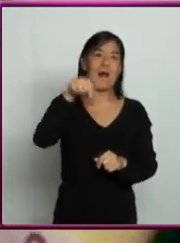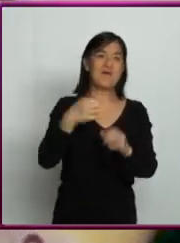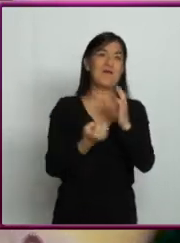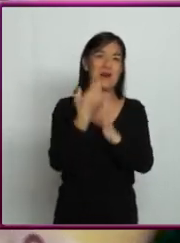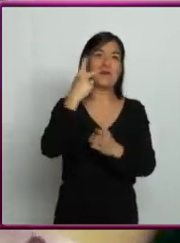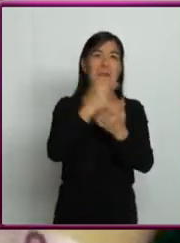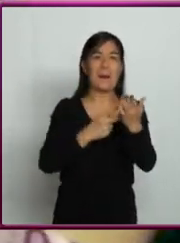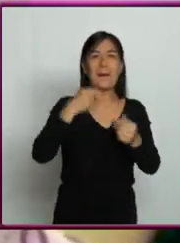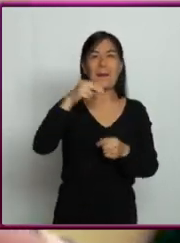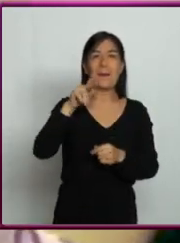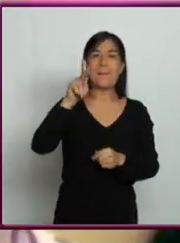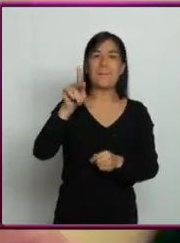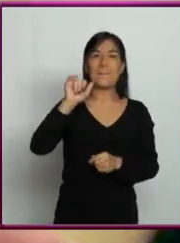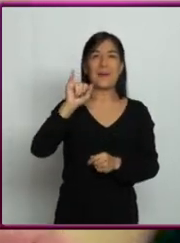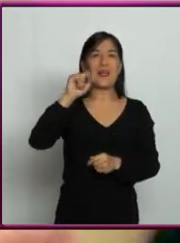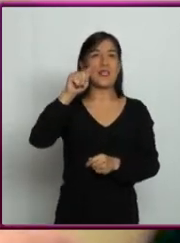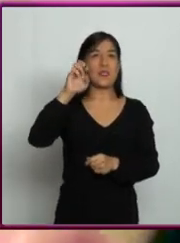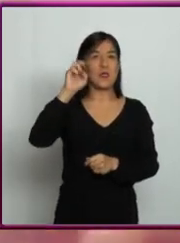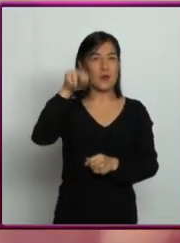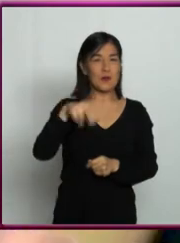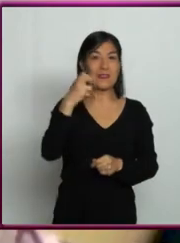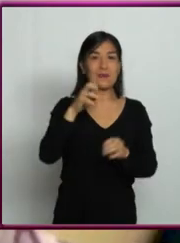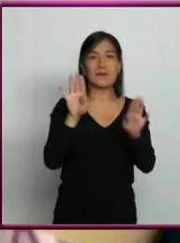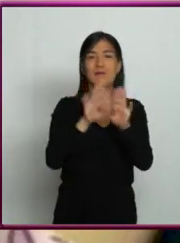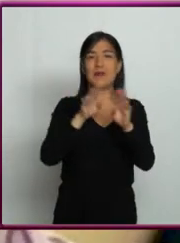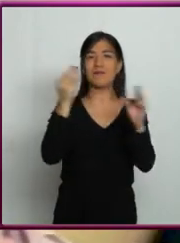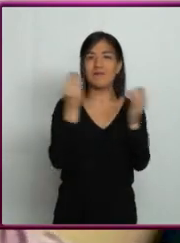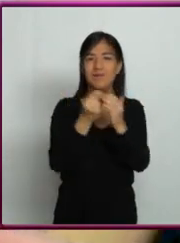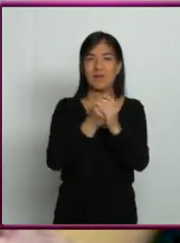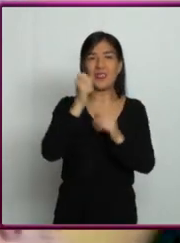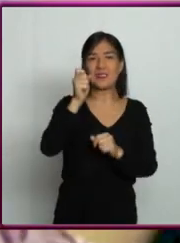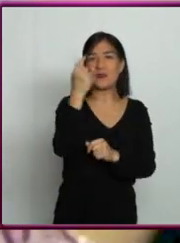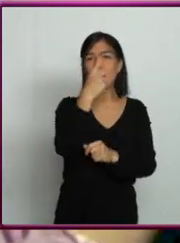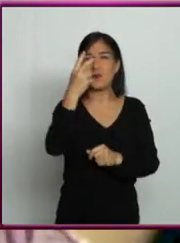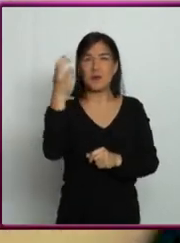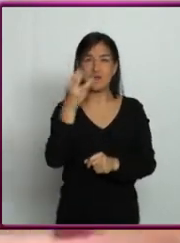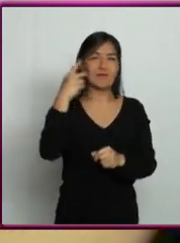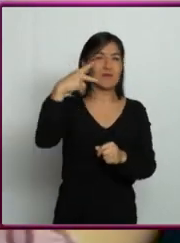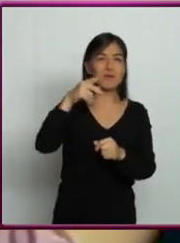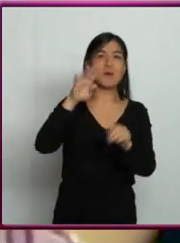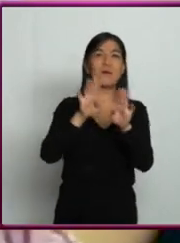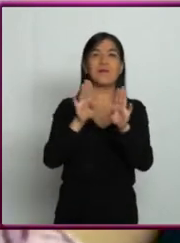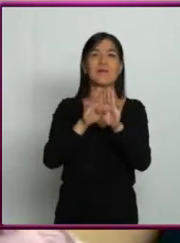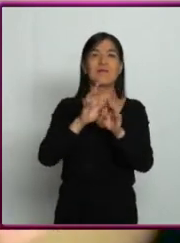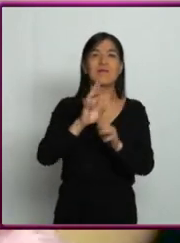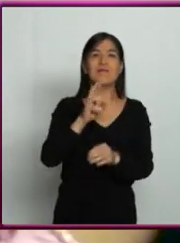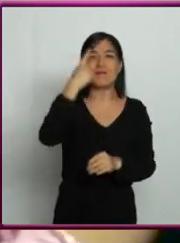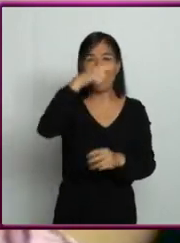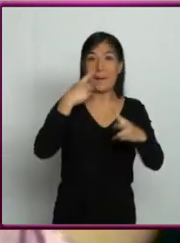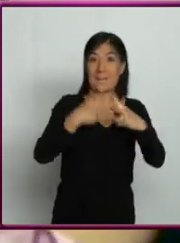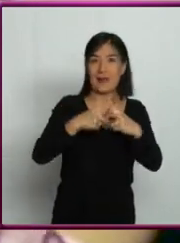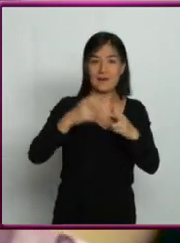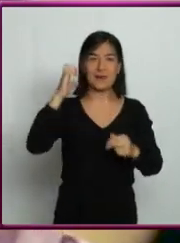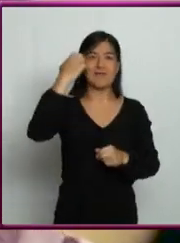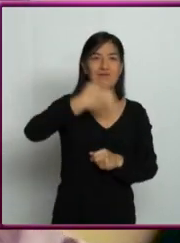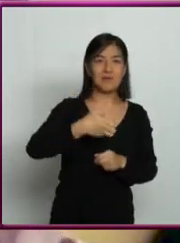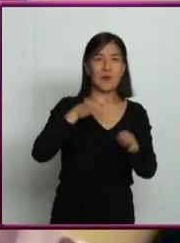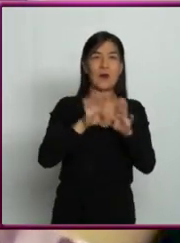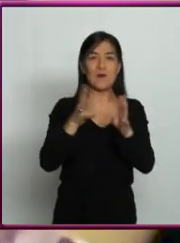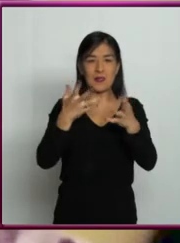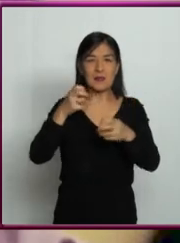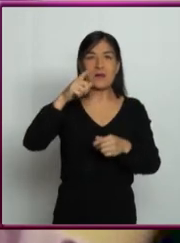modernos como Python. Entonces, estos códigos de computadora lo que hacen son resolver ecuaciones que nos dicen cómo se va